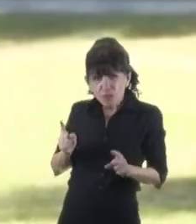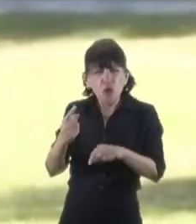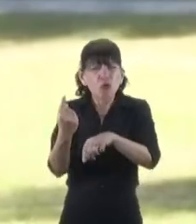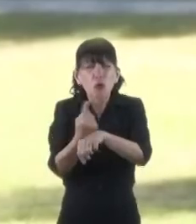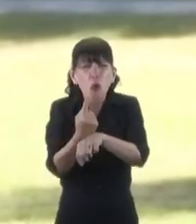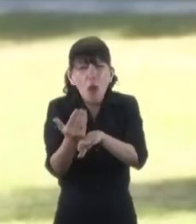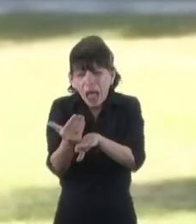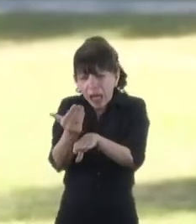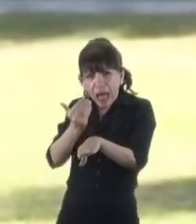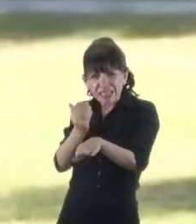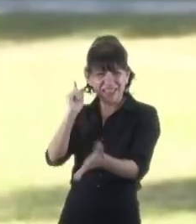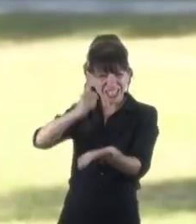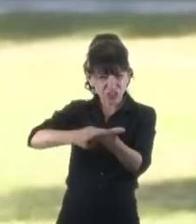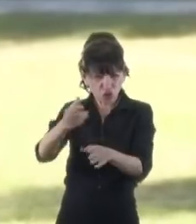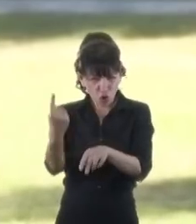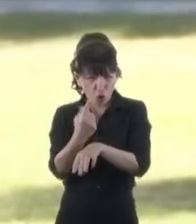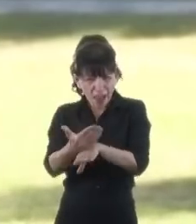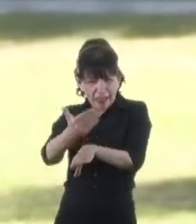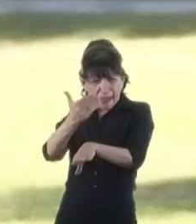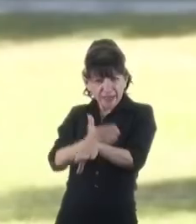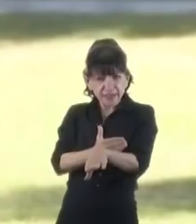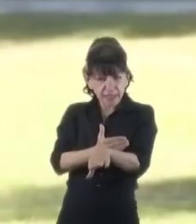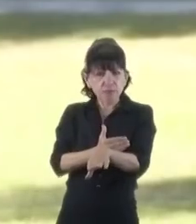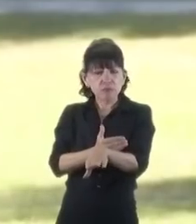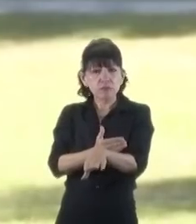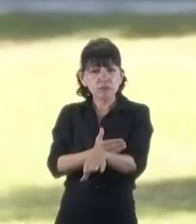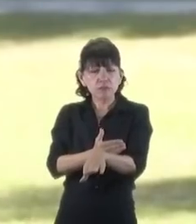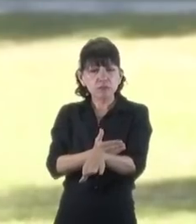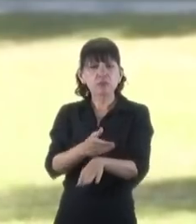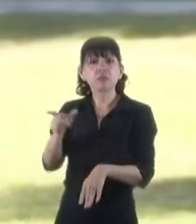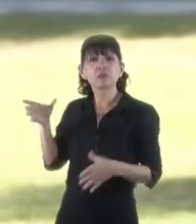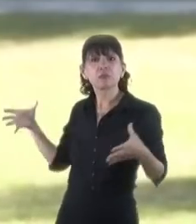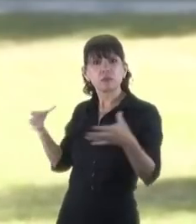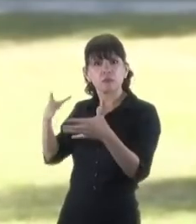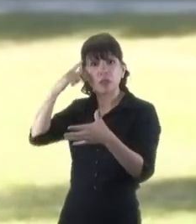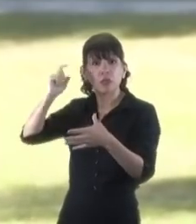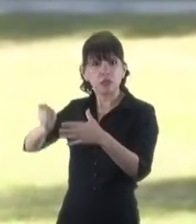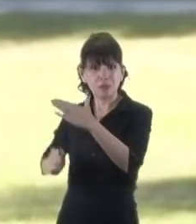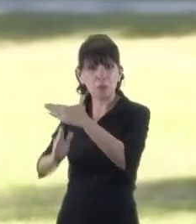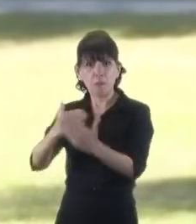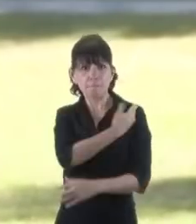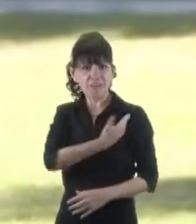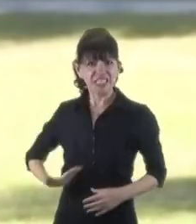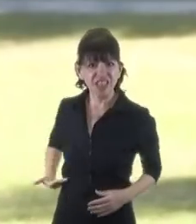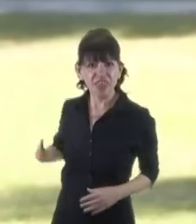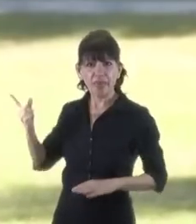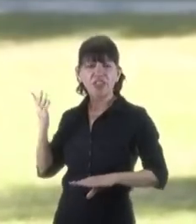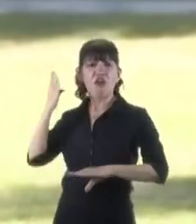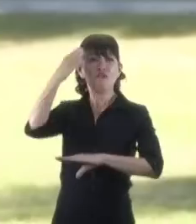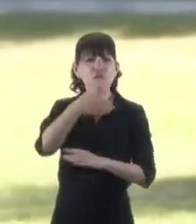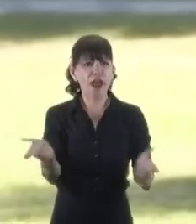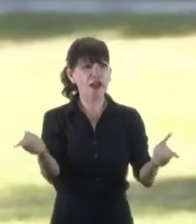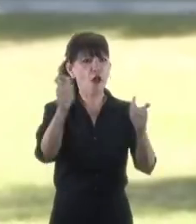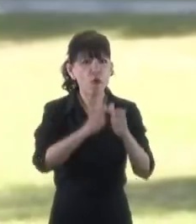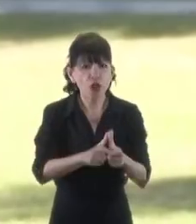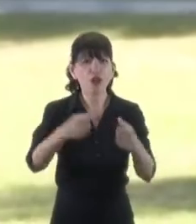de que tomaran esta decisión, el Presidente de la Corte hizo declaraciones ante empresarios sobre qué